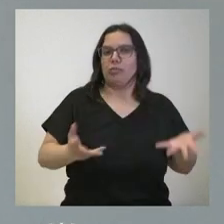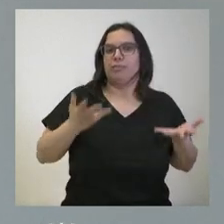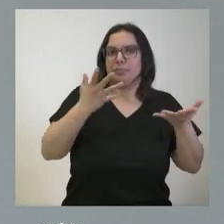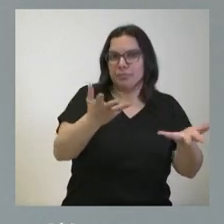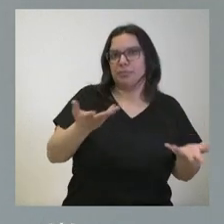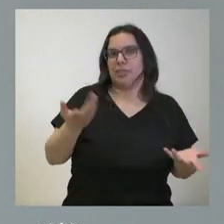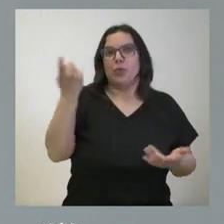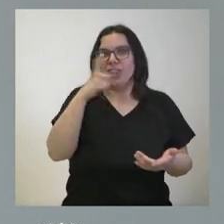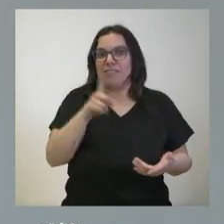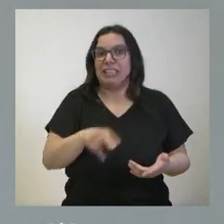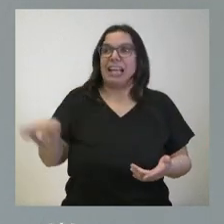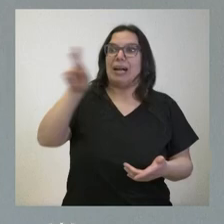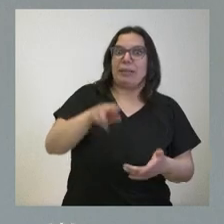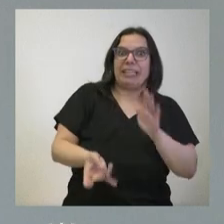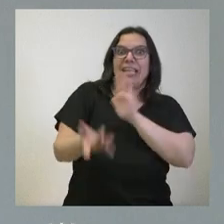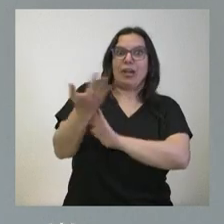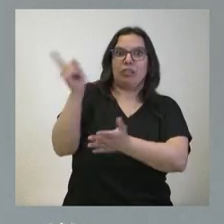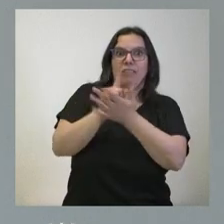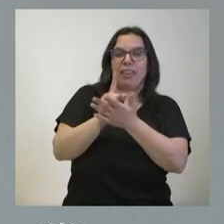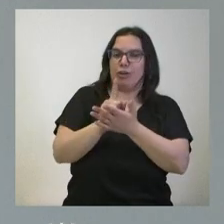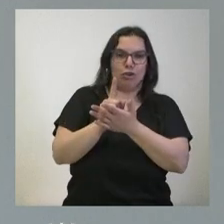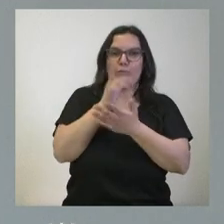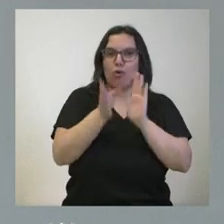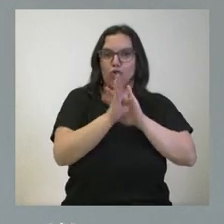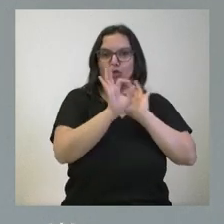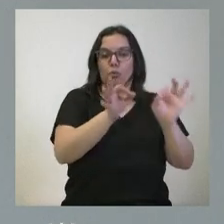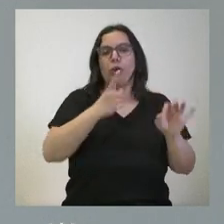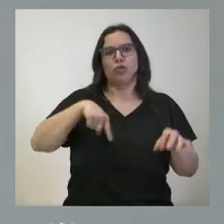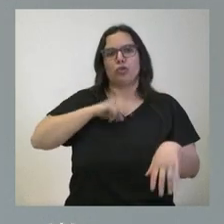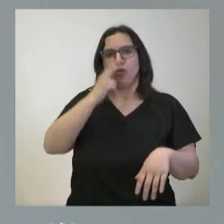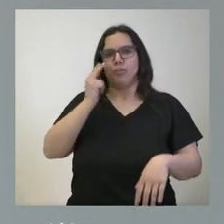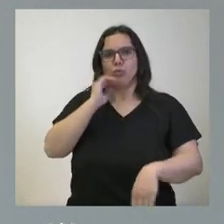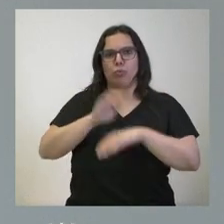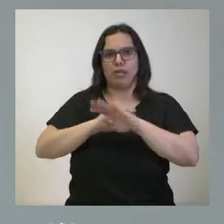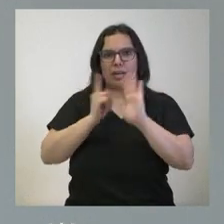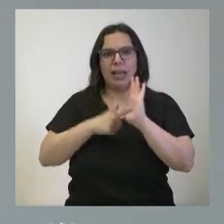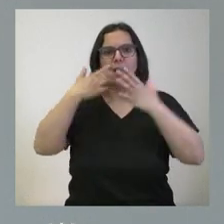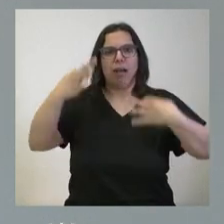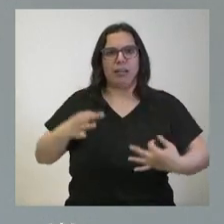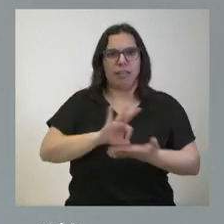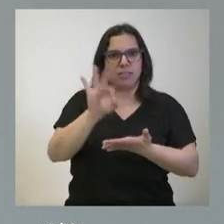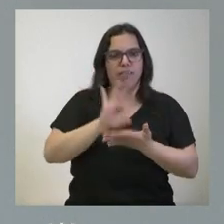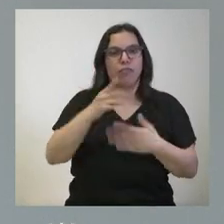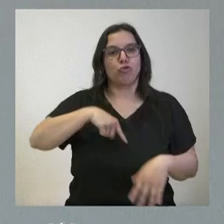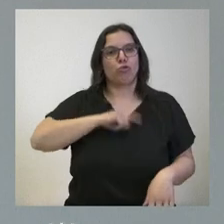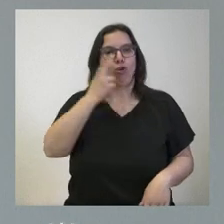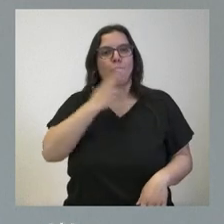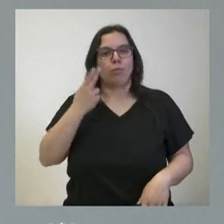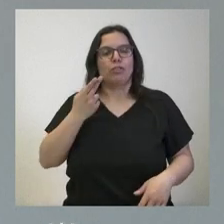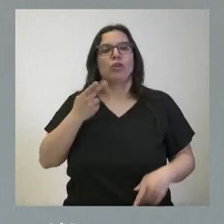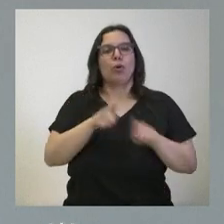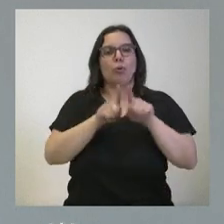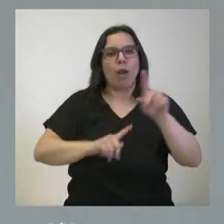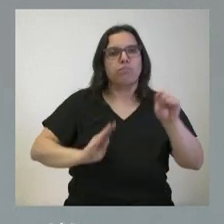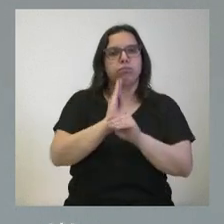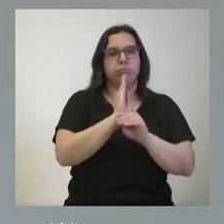necesario reponerlo porque sigue vigente. Nuestro compromiso es cumplir la ley, nuestro compromiso es garantizar el servicio, nuestro compromiso es realizar las aportaciones económicas